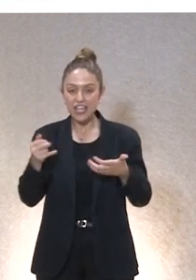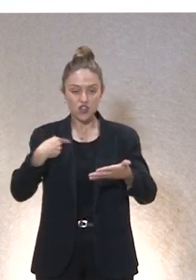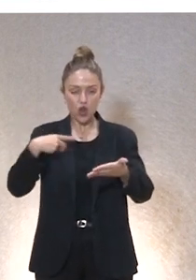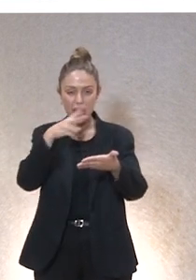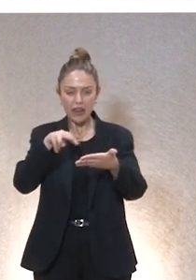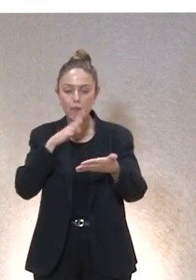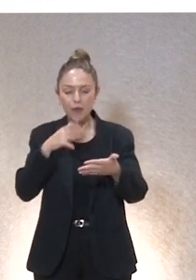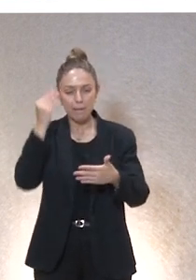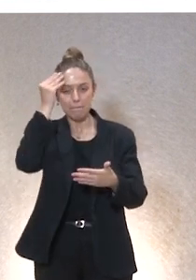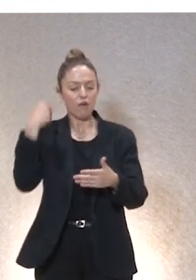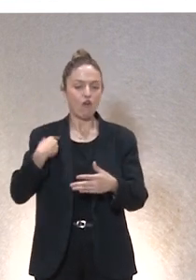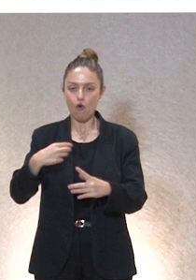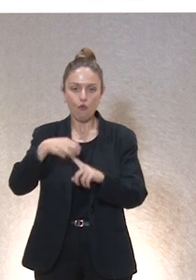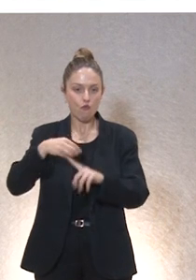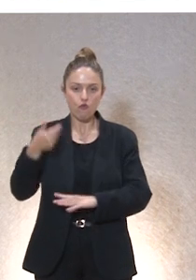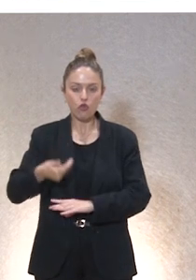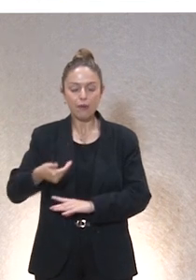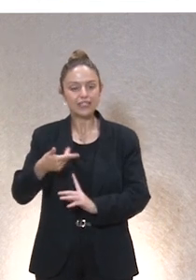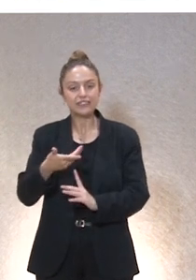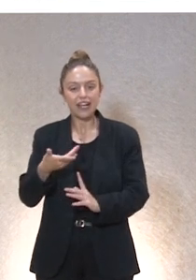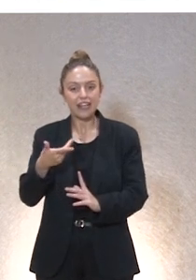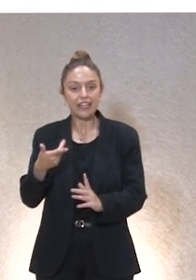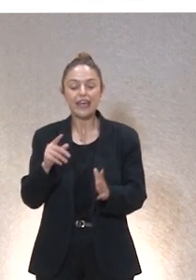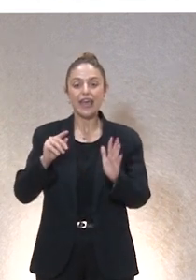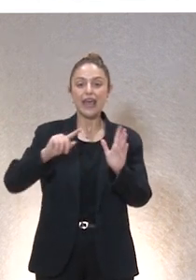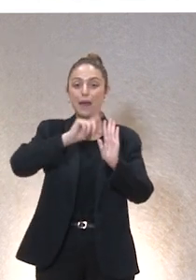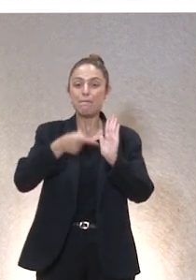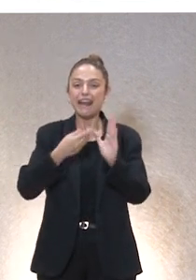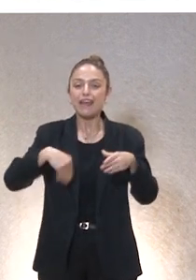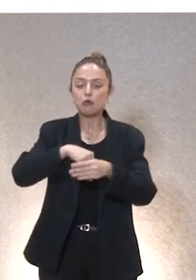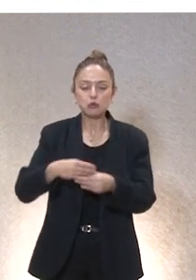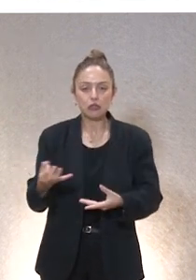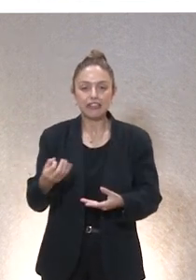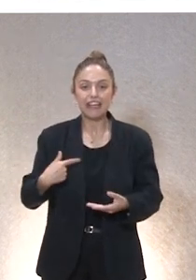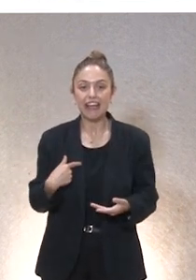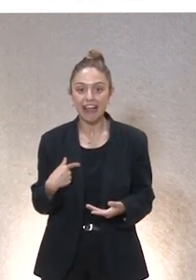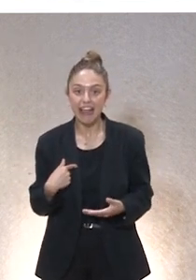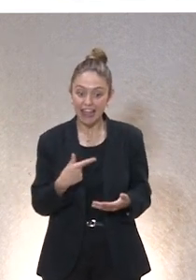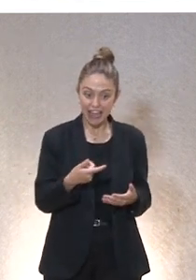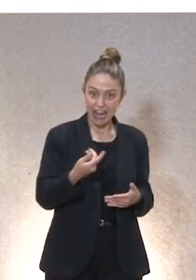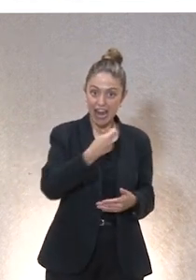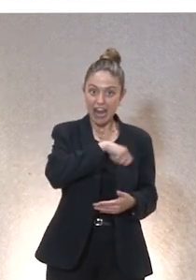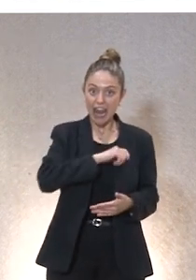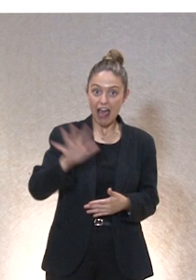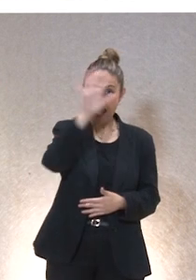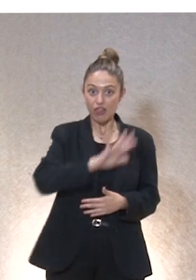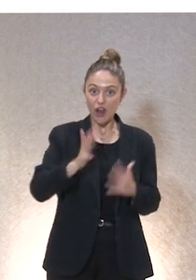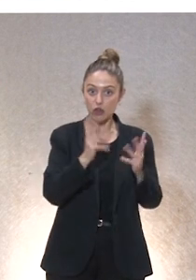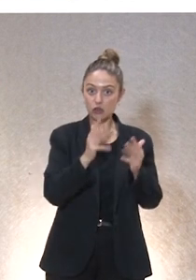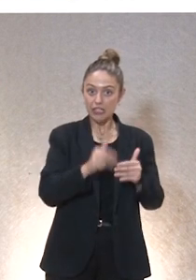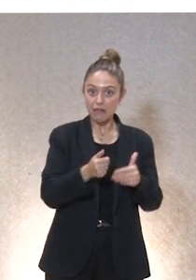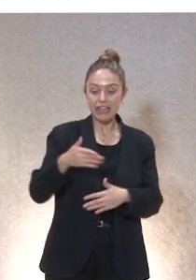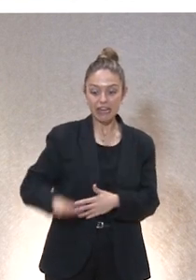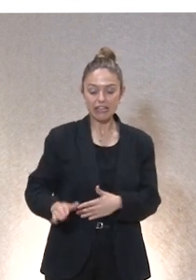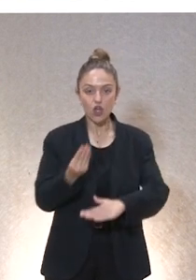fundamental para darnos cuenta por dónde va la plena inclusión. Dice, desde la contabilidad nacional el nacimiento de un niño reduce la